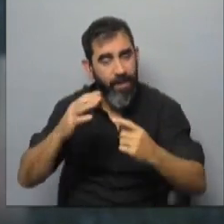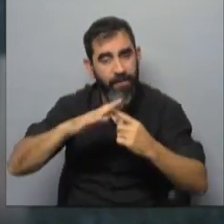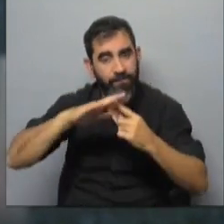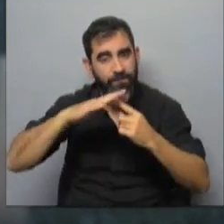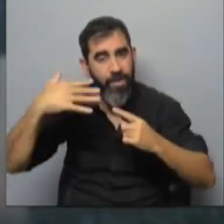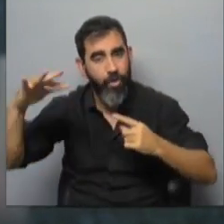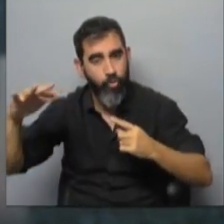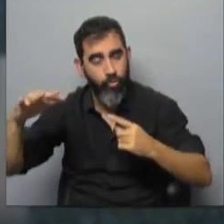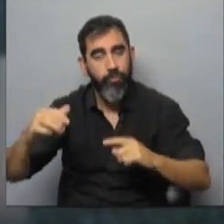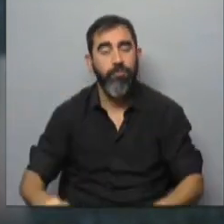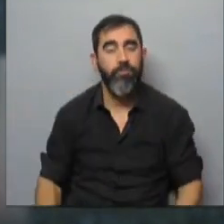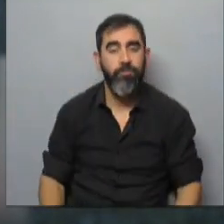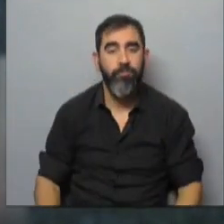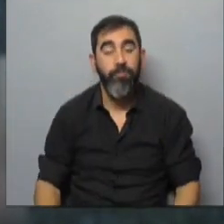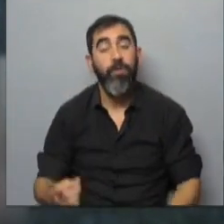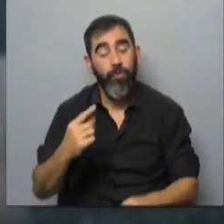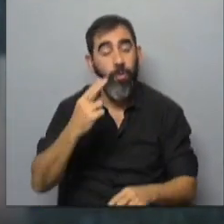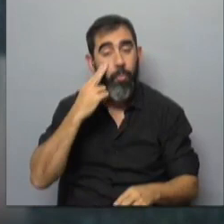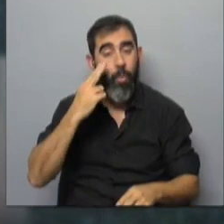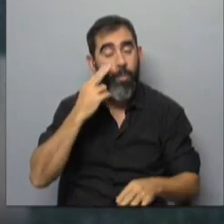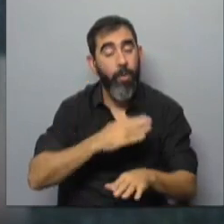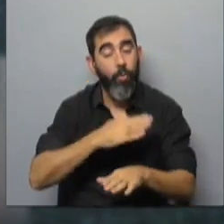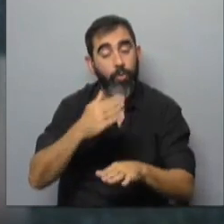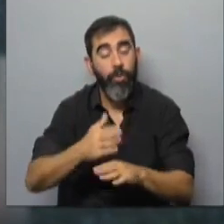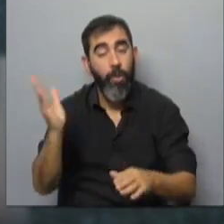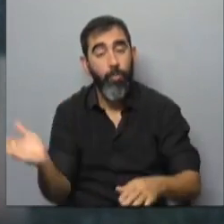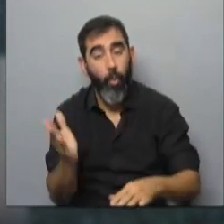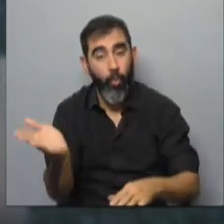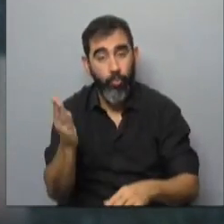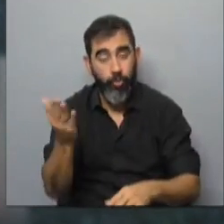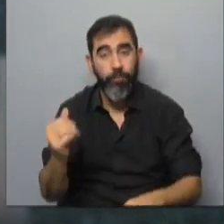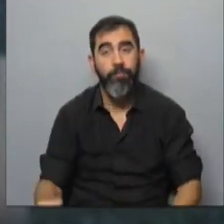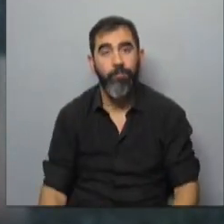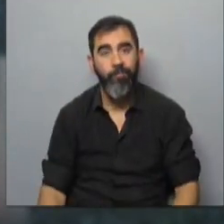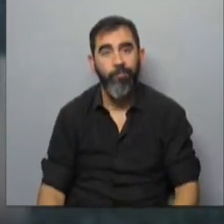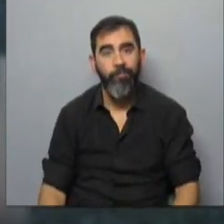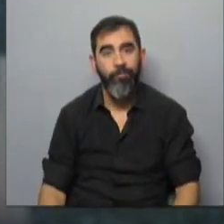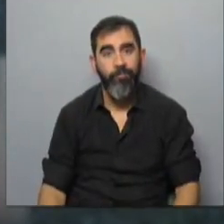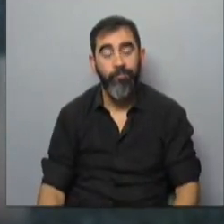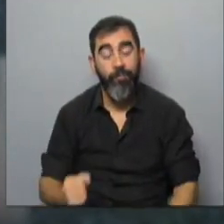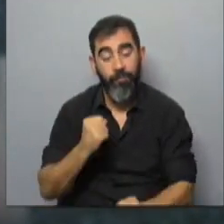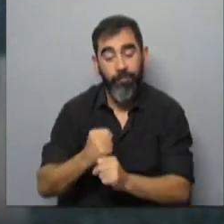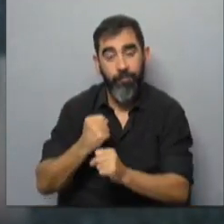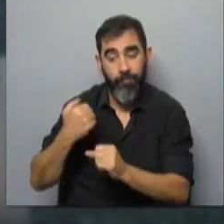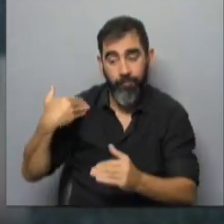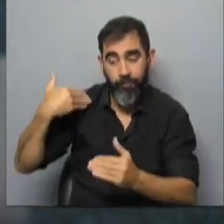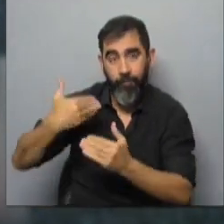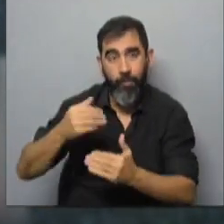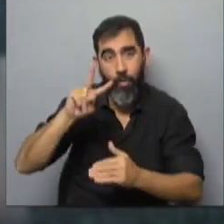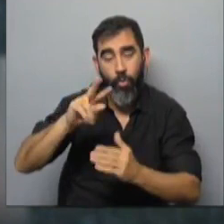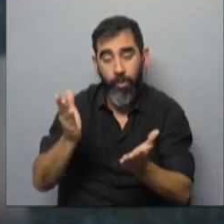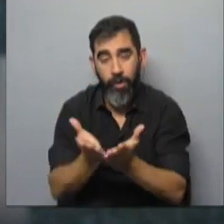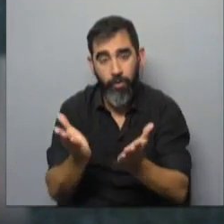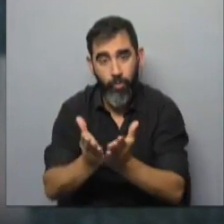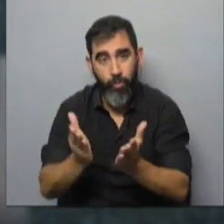invierno y repercute en su producción. En esa línea estamos trabajando con dos estudiantes